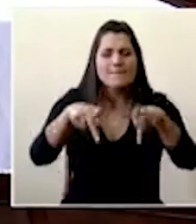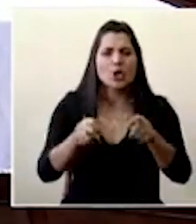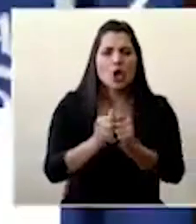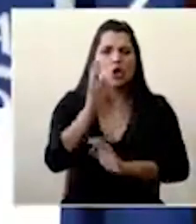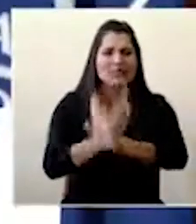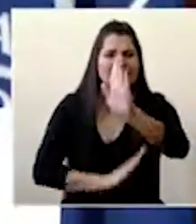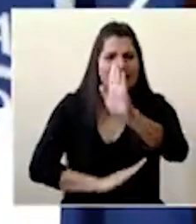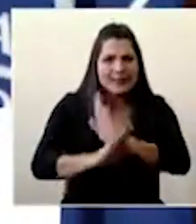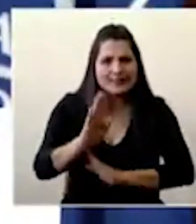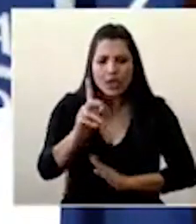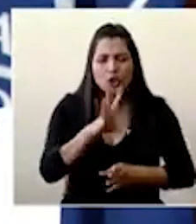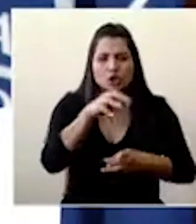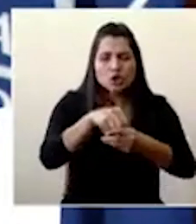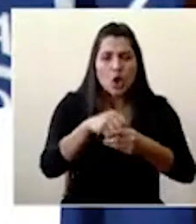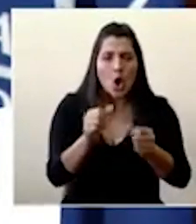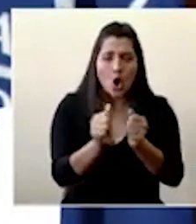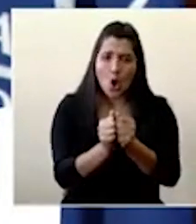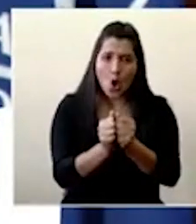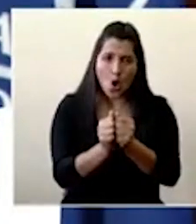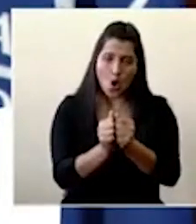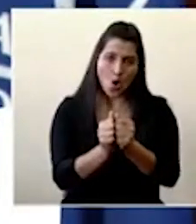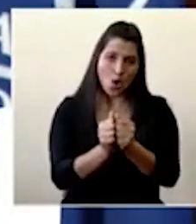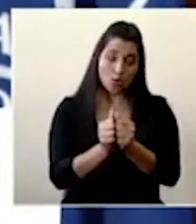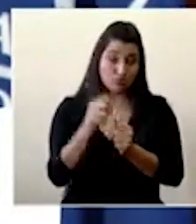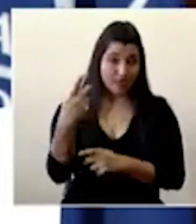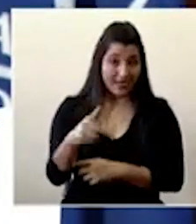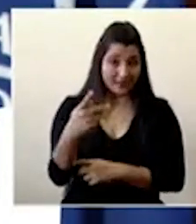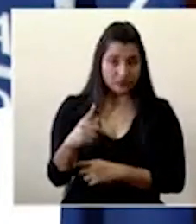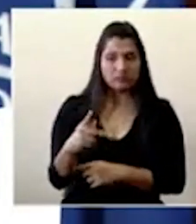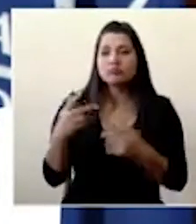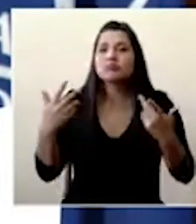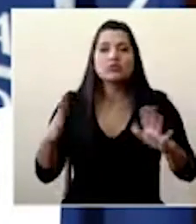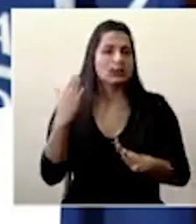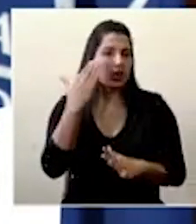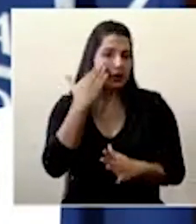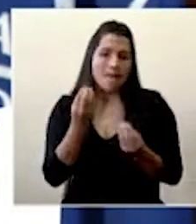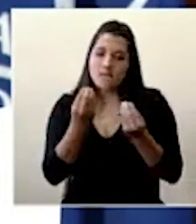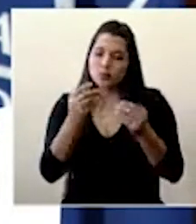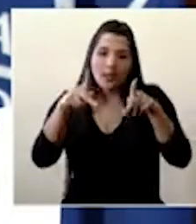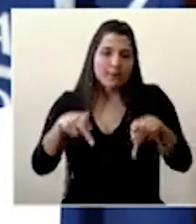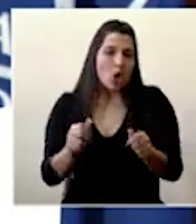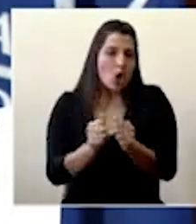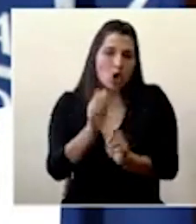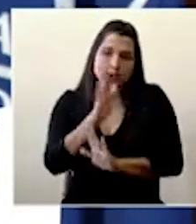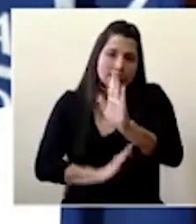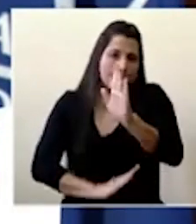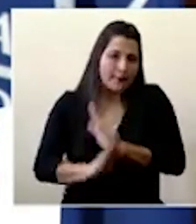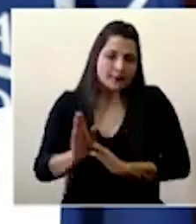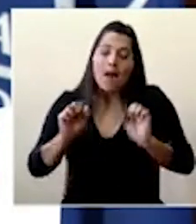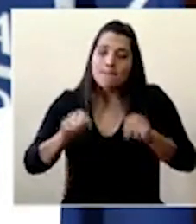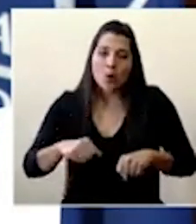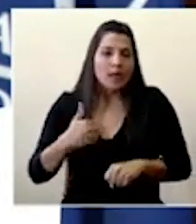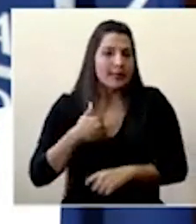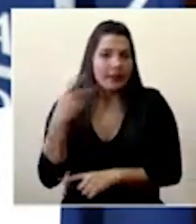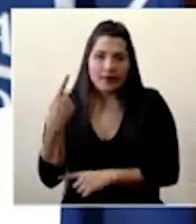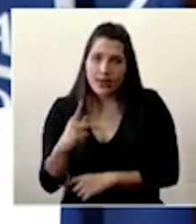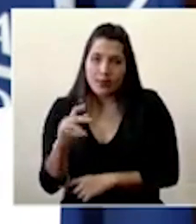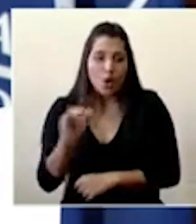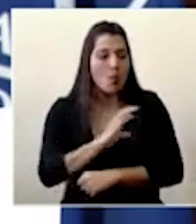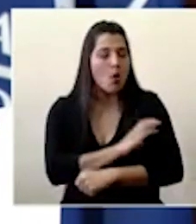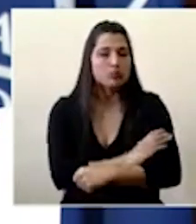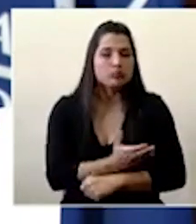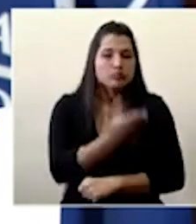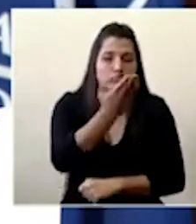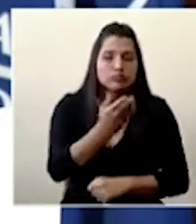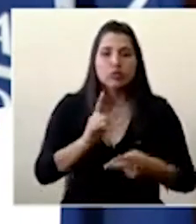riesgo bueno ya sabemos que muchas de las personas con discapacidad pueden tener factores de riesgo asociados como hipertensión como enfermedades como